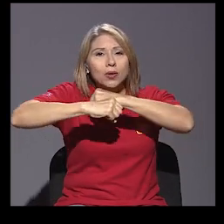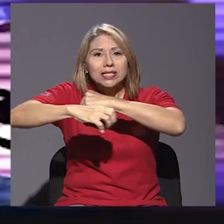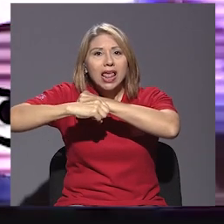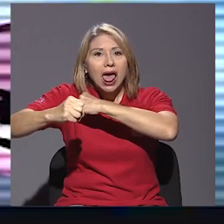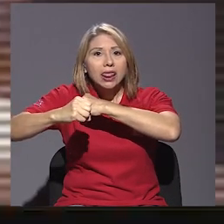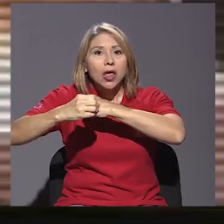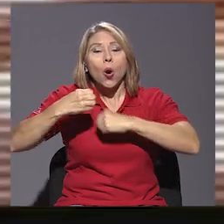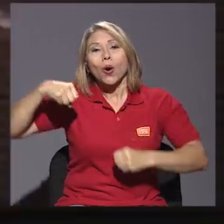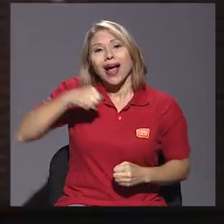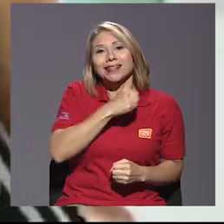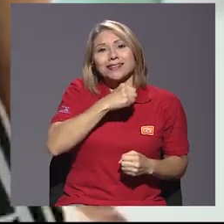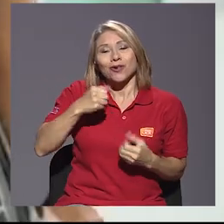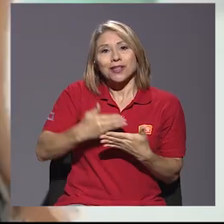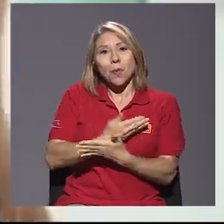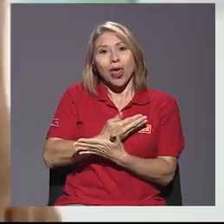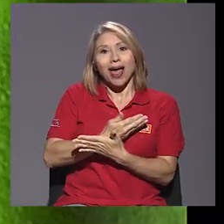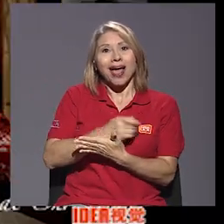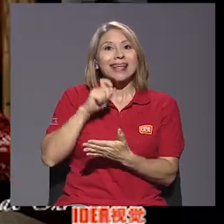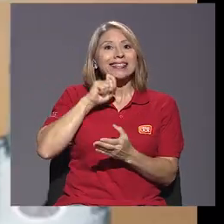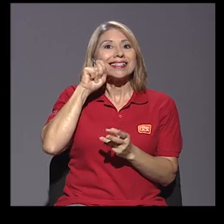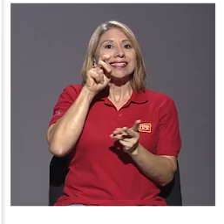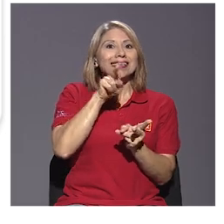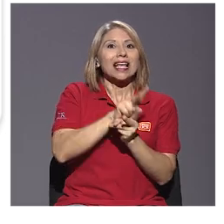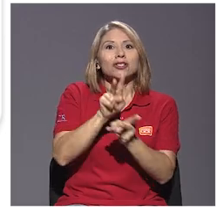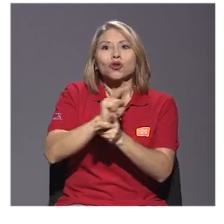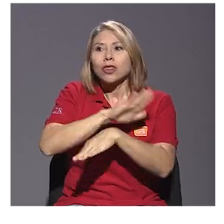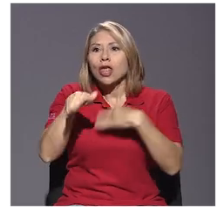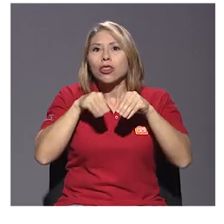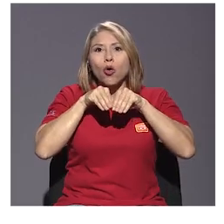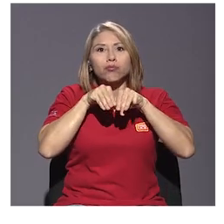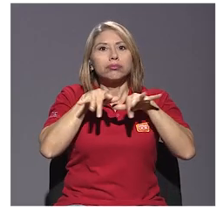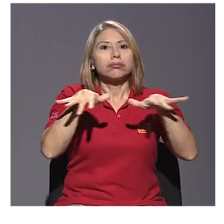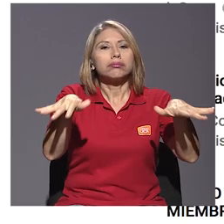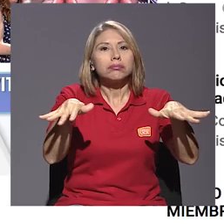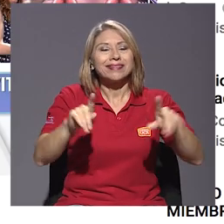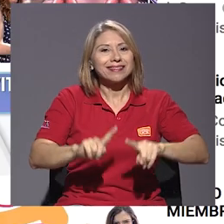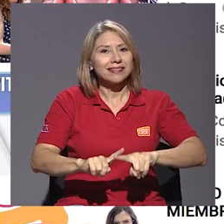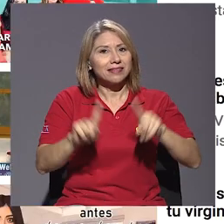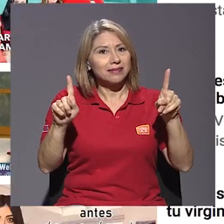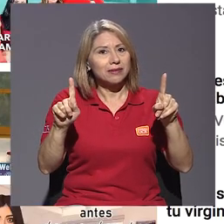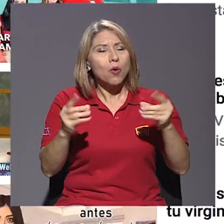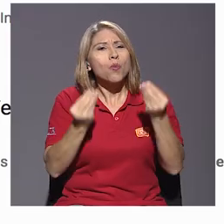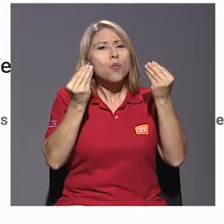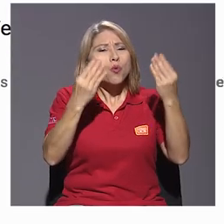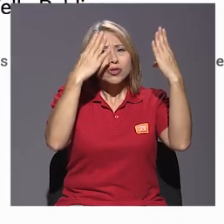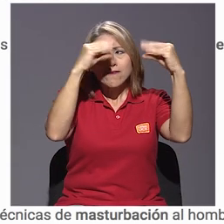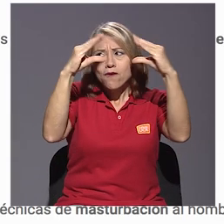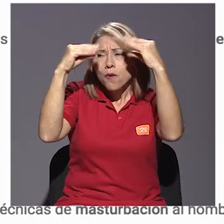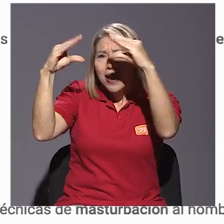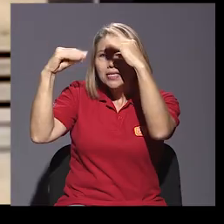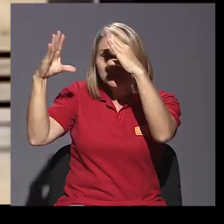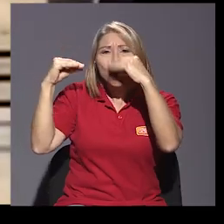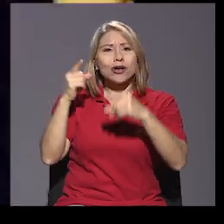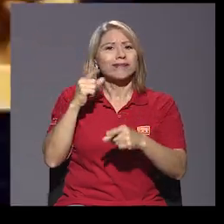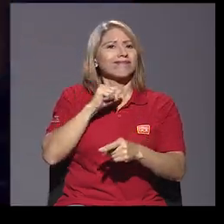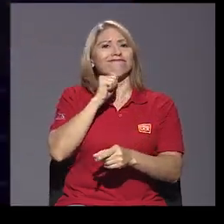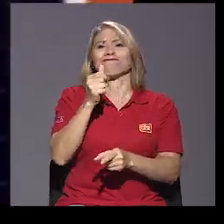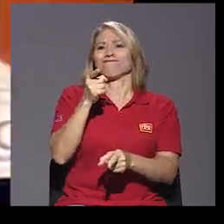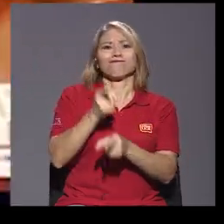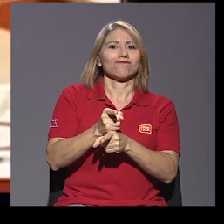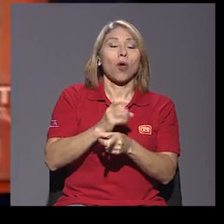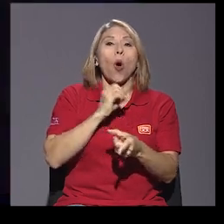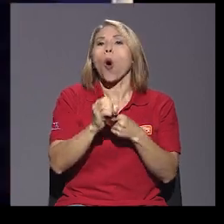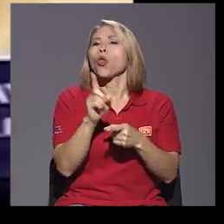publicidad o en las canciones de moda, el sexo está en todas partes. Sin embargo, mucha de la información que recibimos es